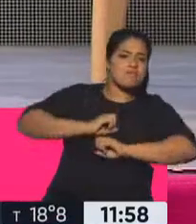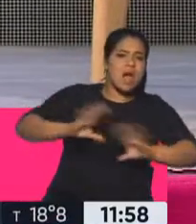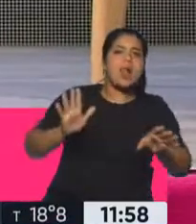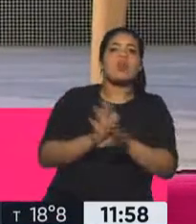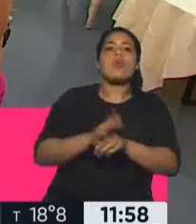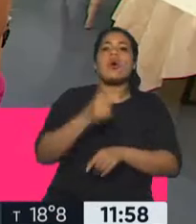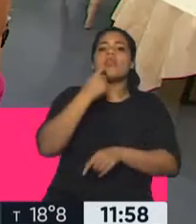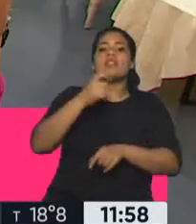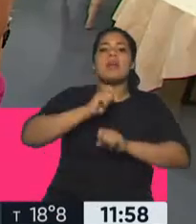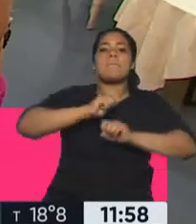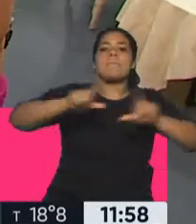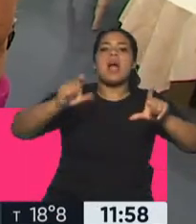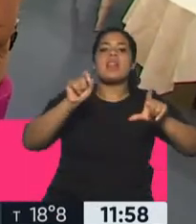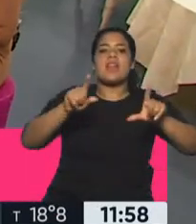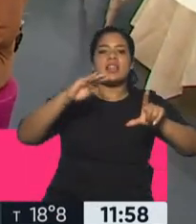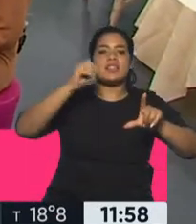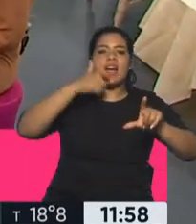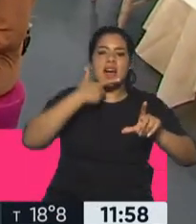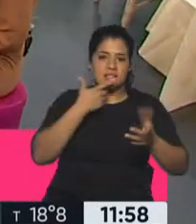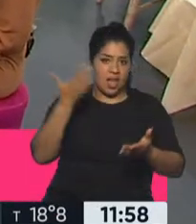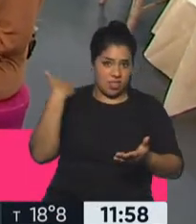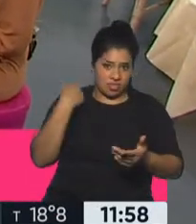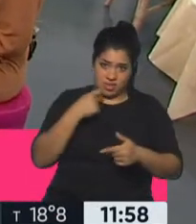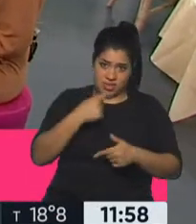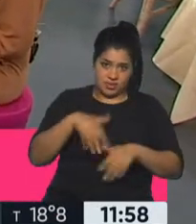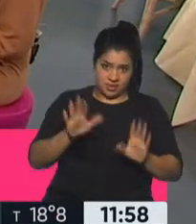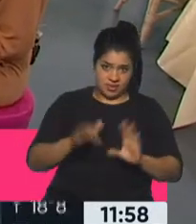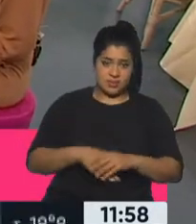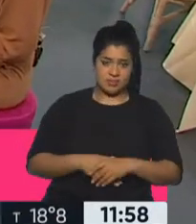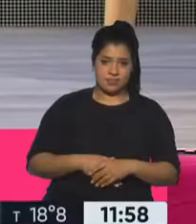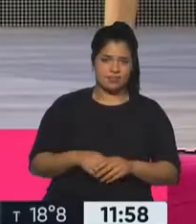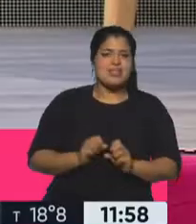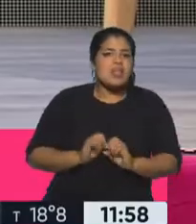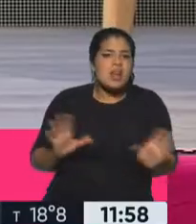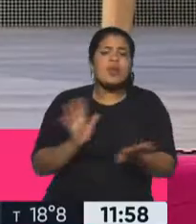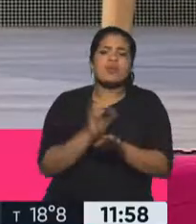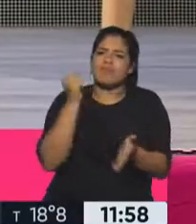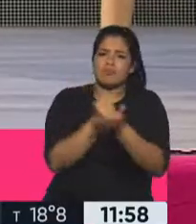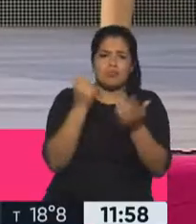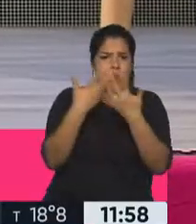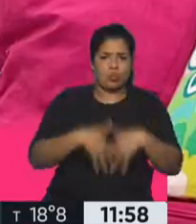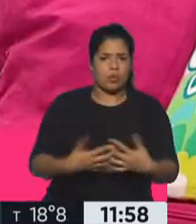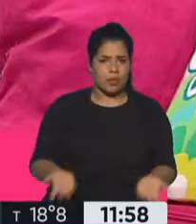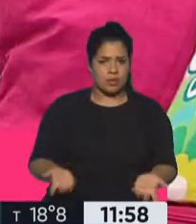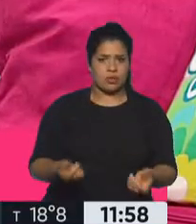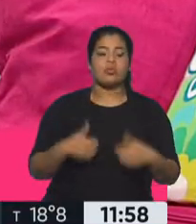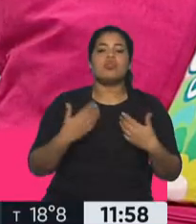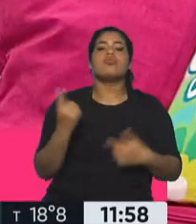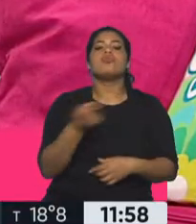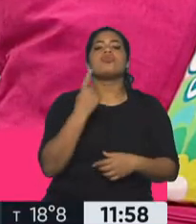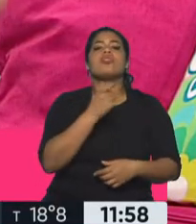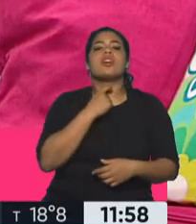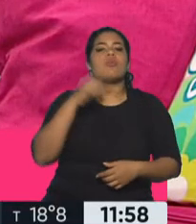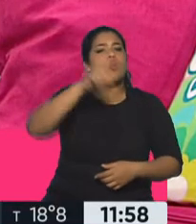crucificado antes de empezar. mal de los rastrojos. Claro, eso es tremendo. Ya eso te estigmatiza, ¿no? per se. Exacto. Entonces, eso, invitamos como a